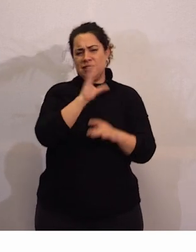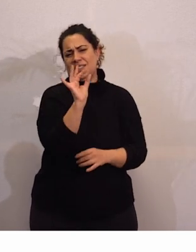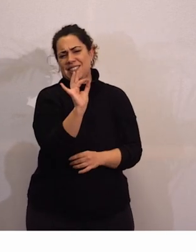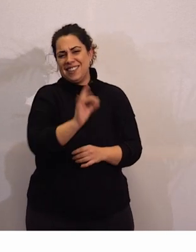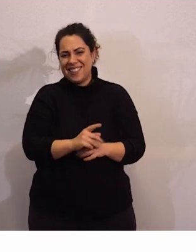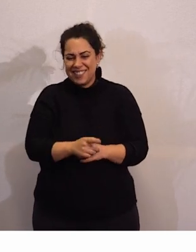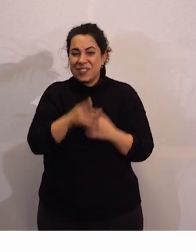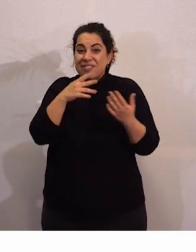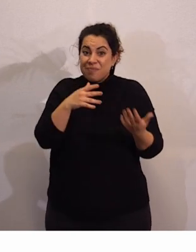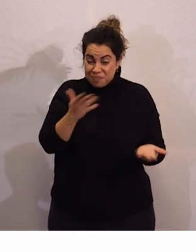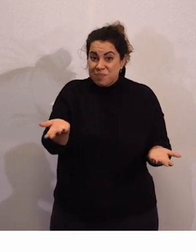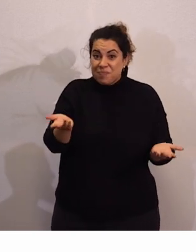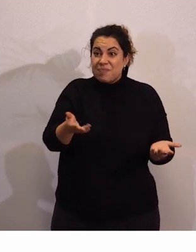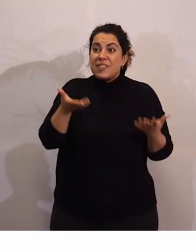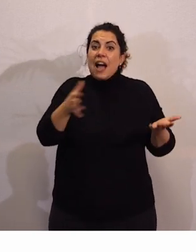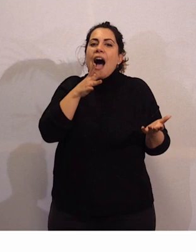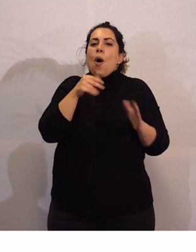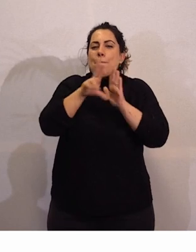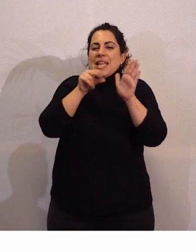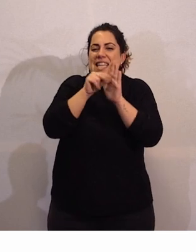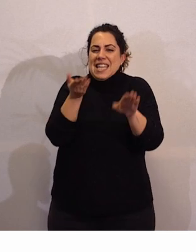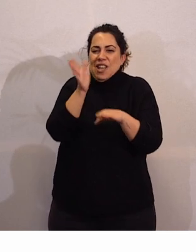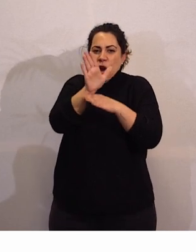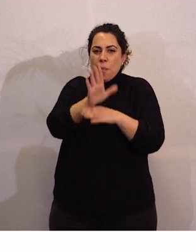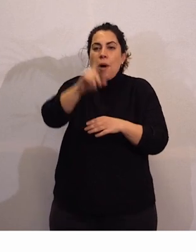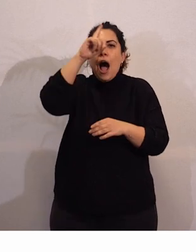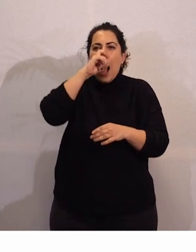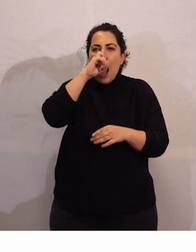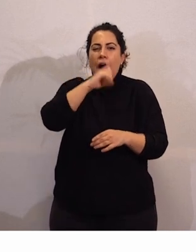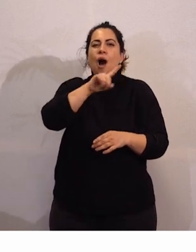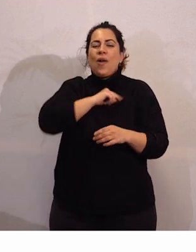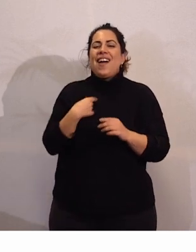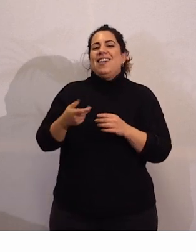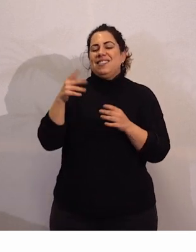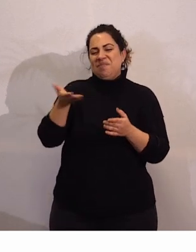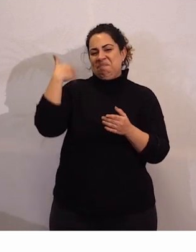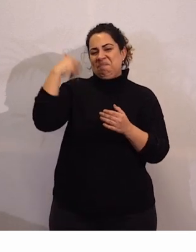Ahora, si os parece, vamos a ver un vídeo que nos recuerda cómo fue ese encuentro.